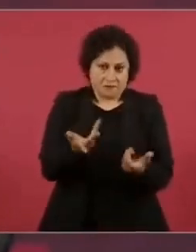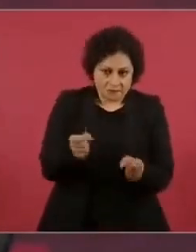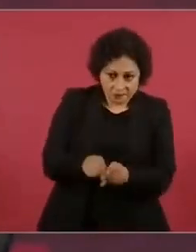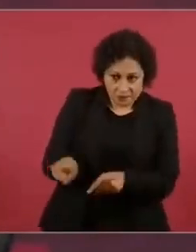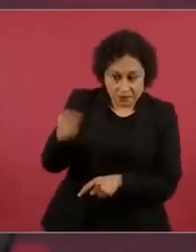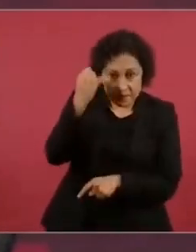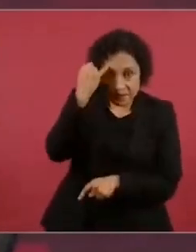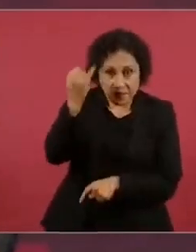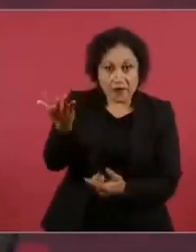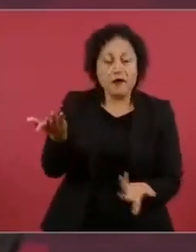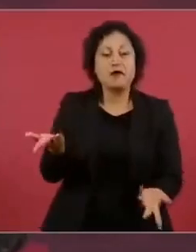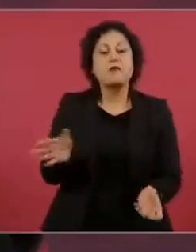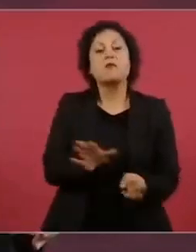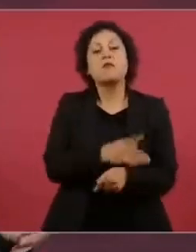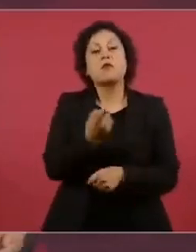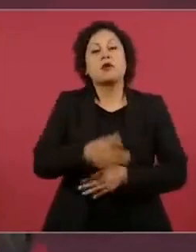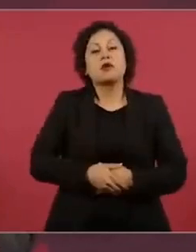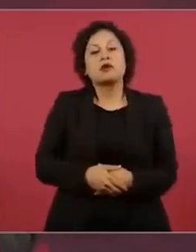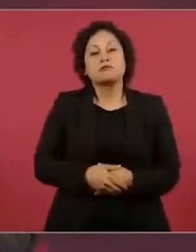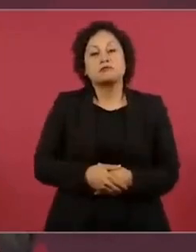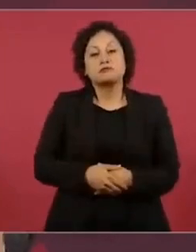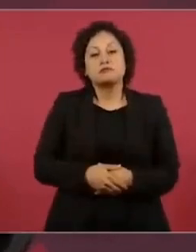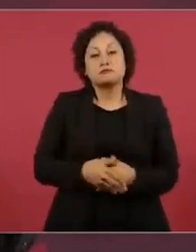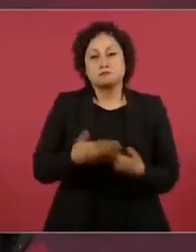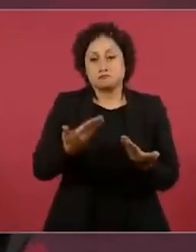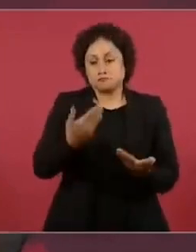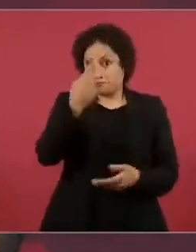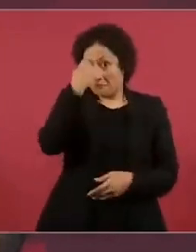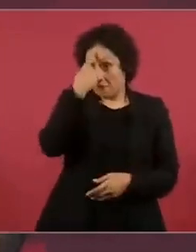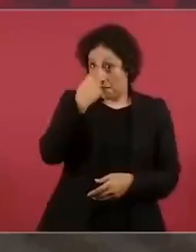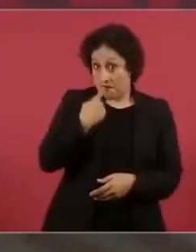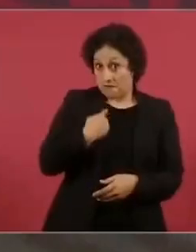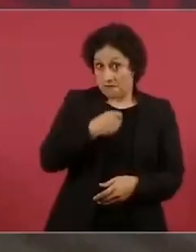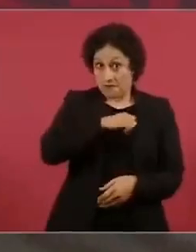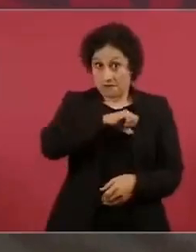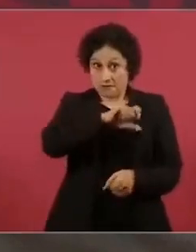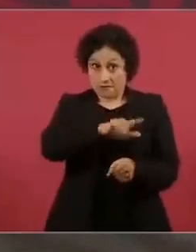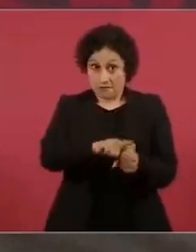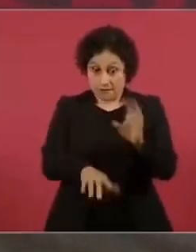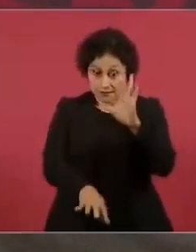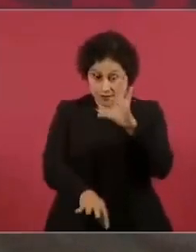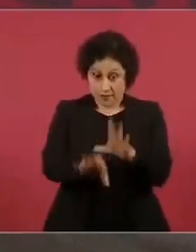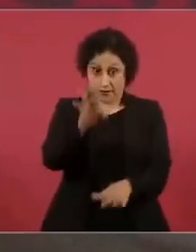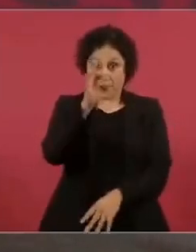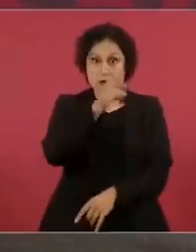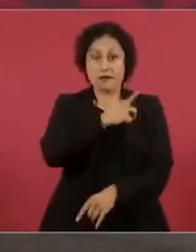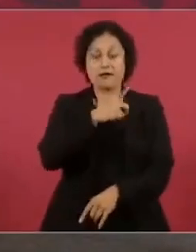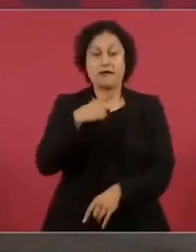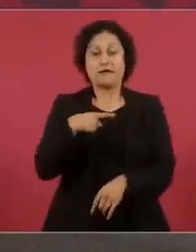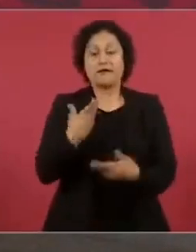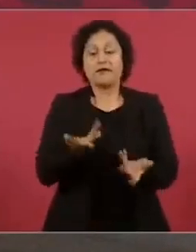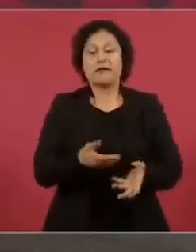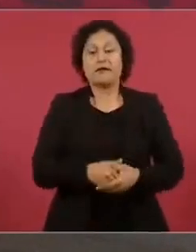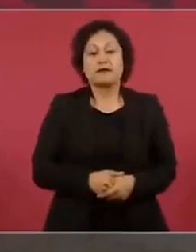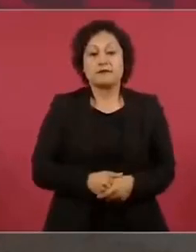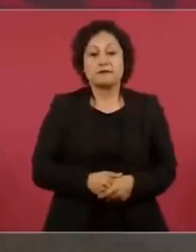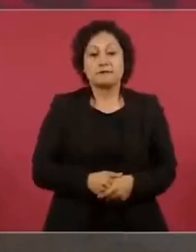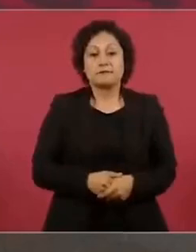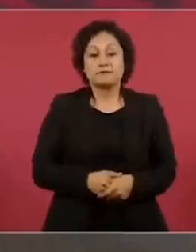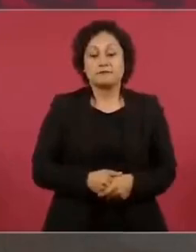un perfil especial que